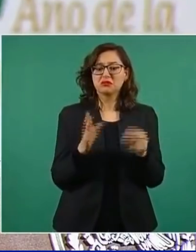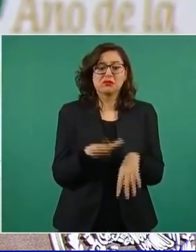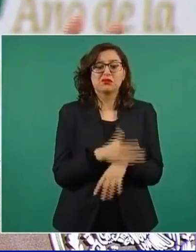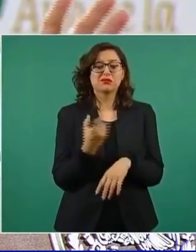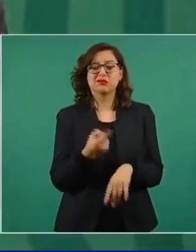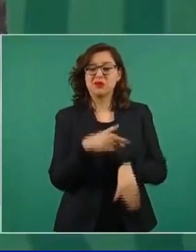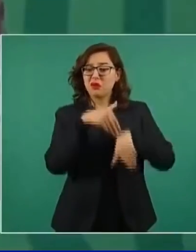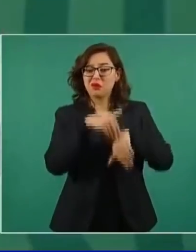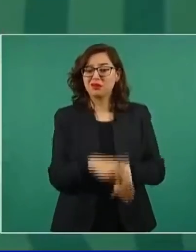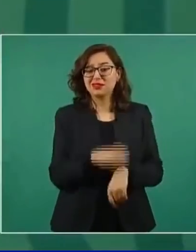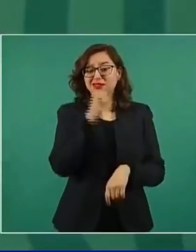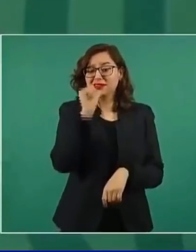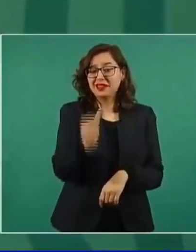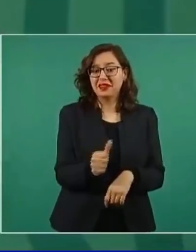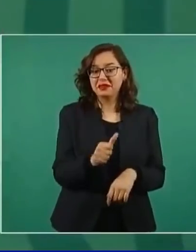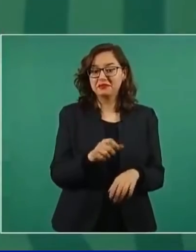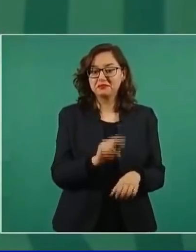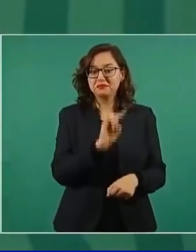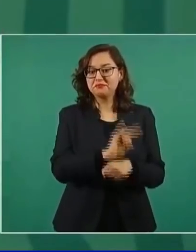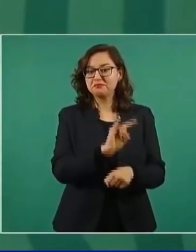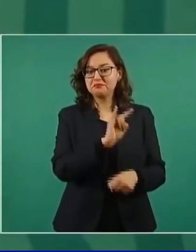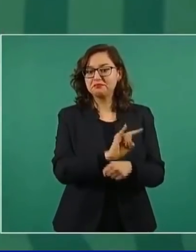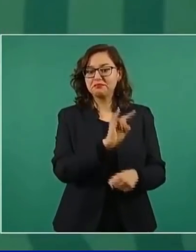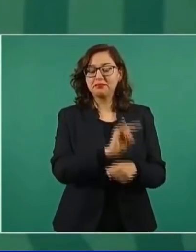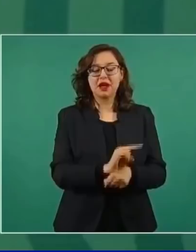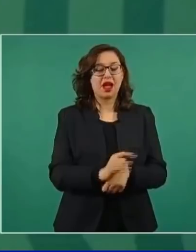Eso se mantuvo durante mucho tiempo.